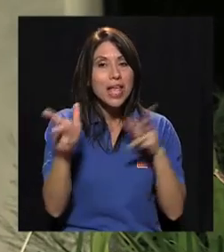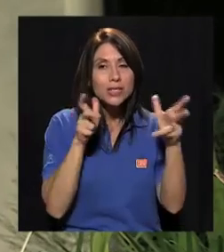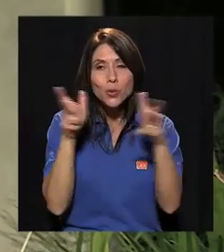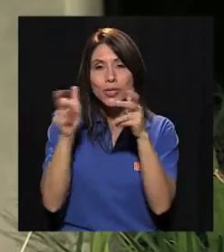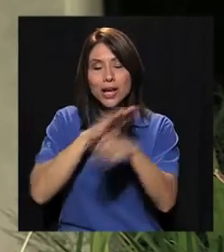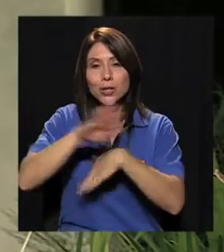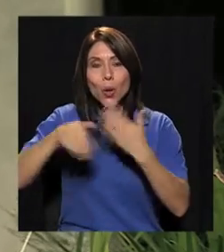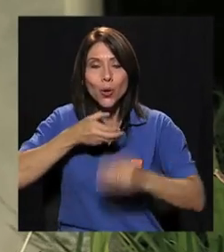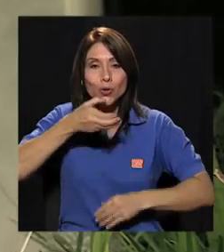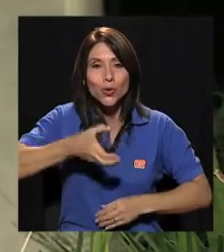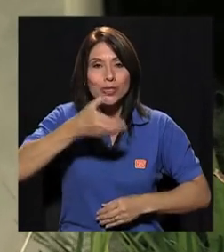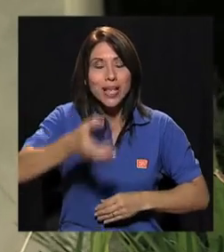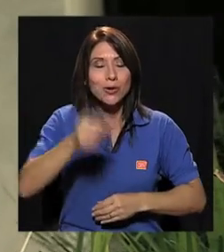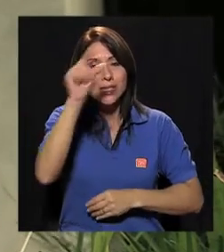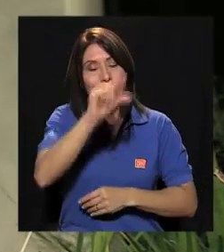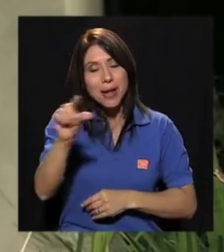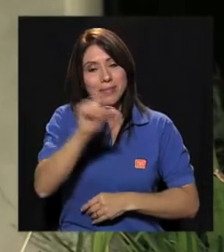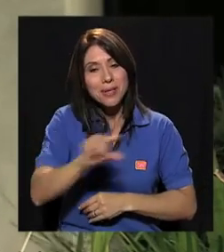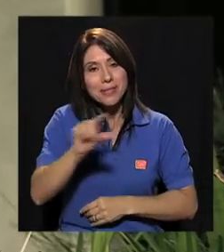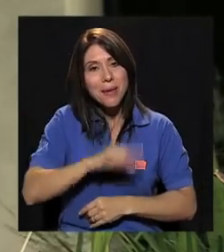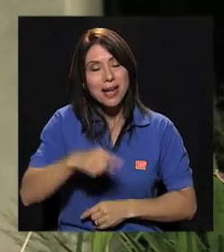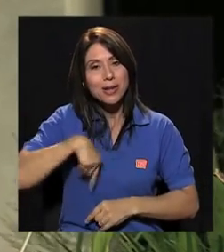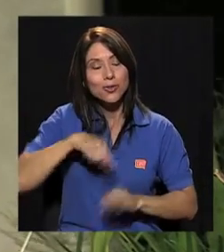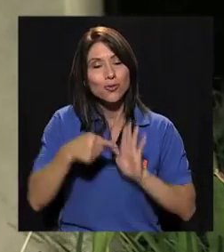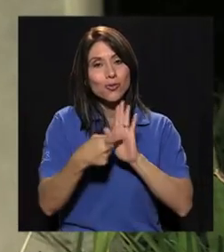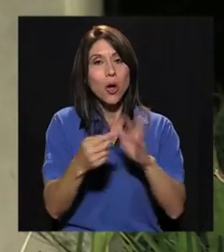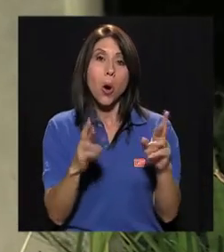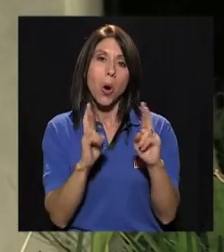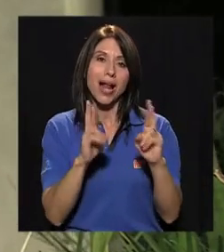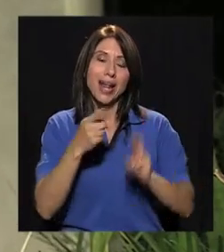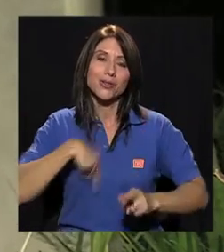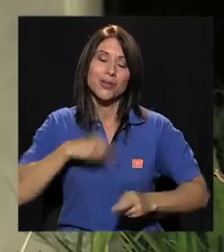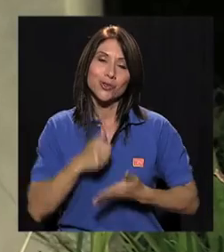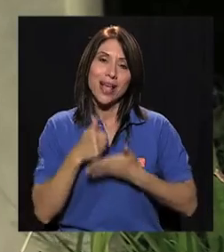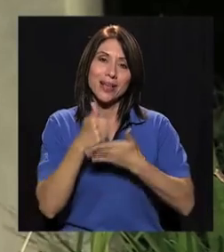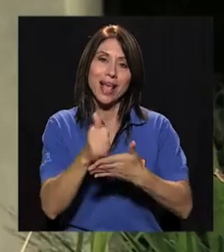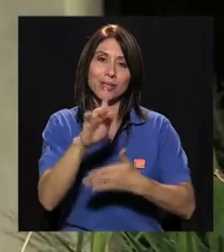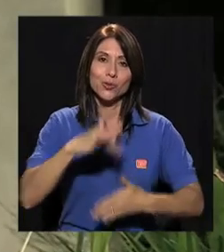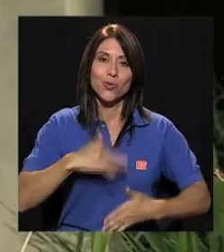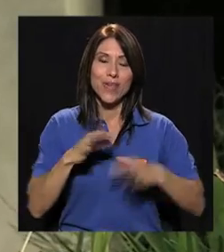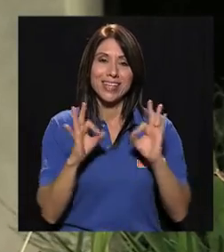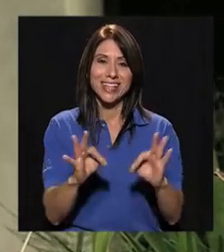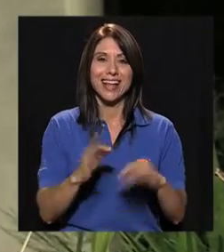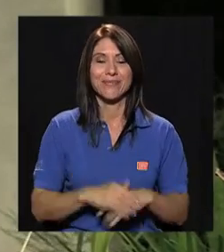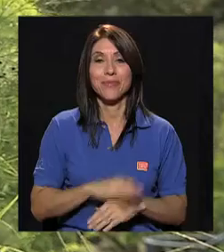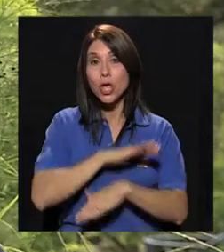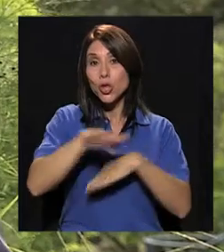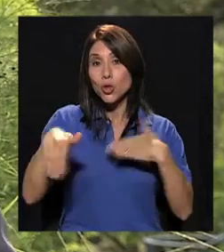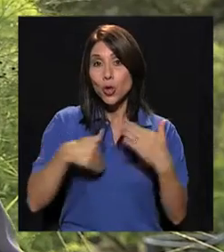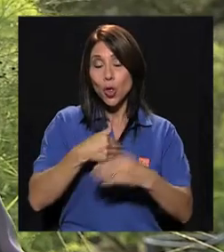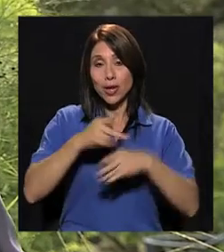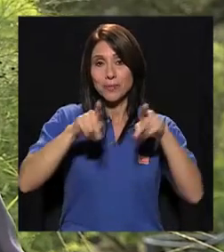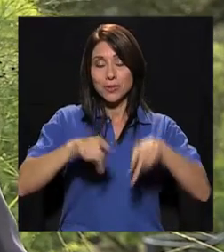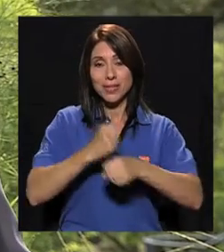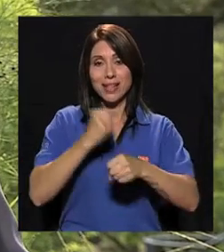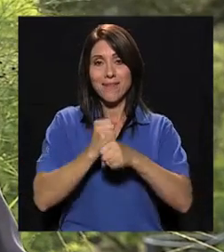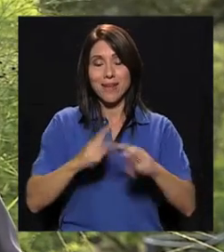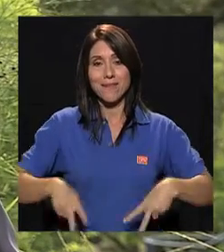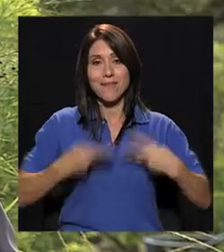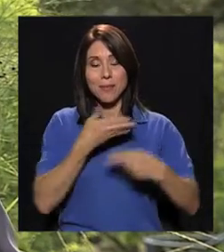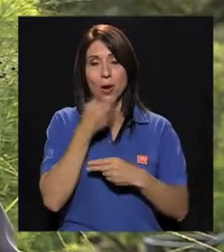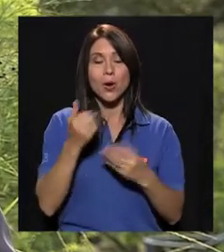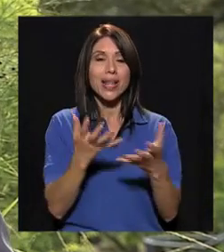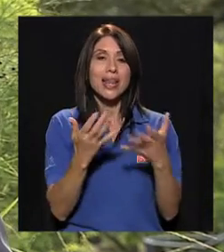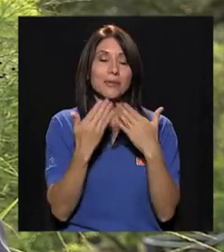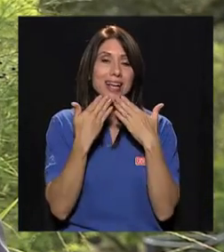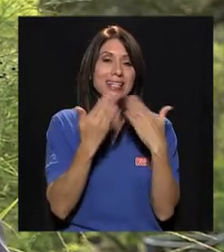escuchar todos los consejos que trajimos semana a semana. Ojalá hayamos contribuido a su bienestar. Y desde toda la producción de Vivir Mejor